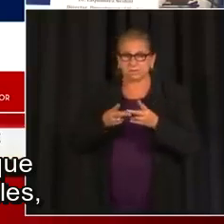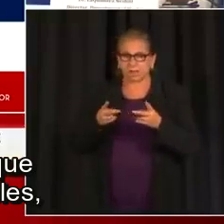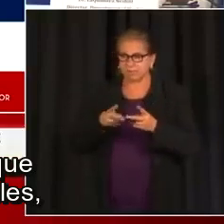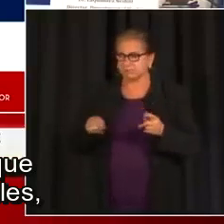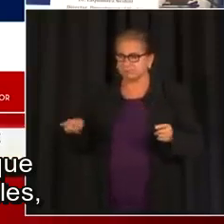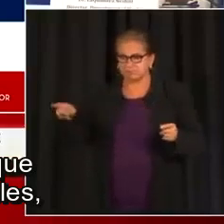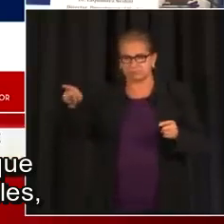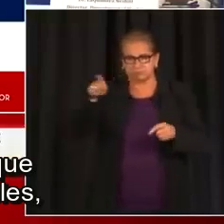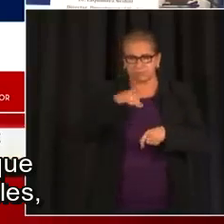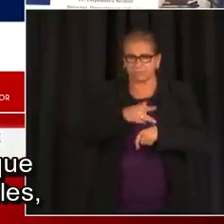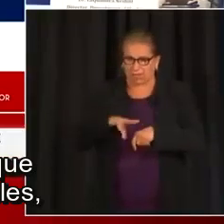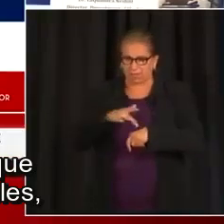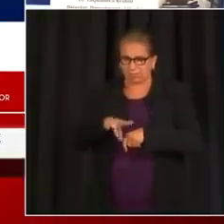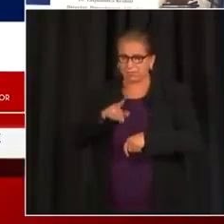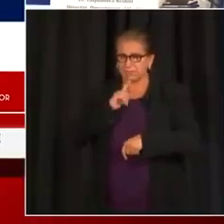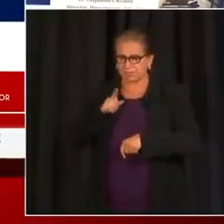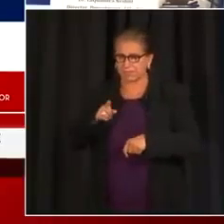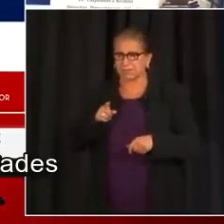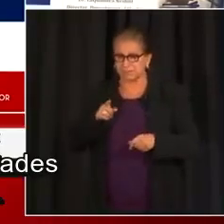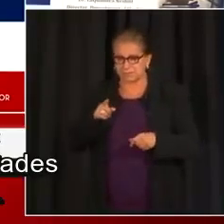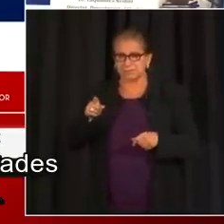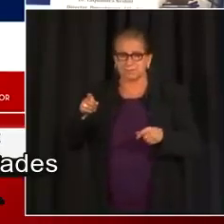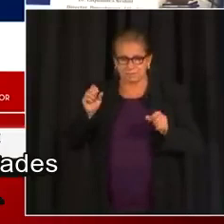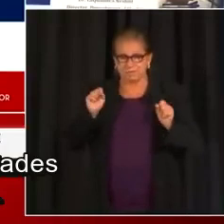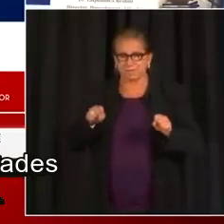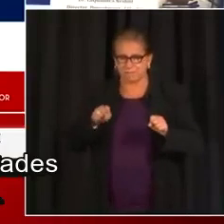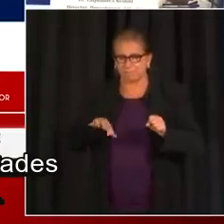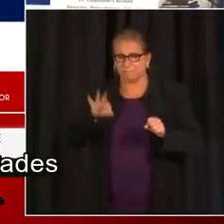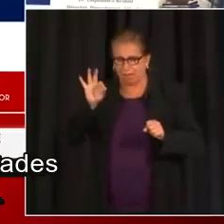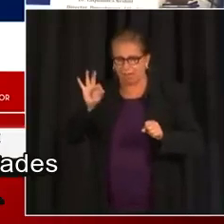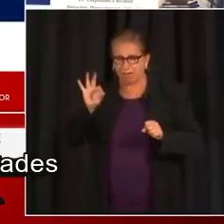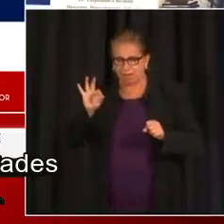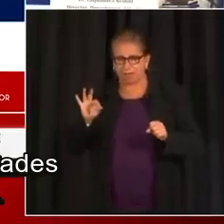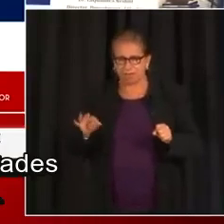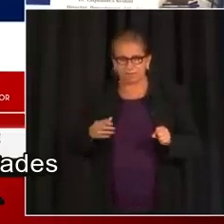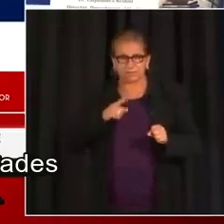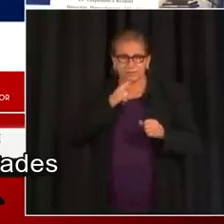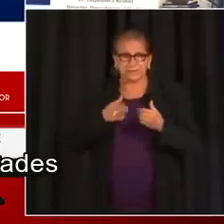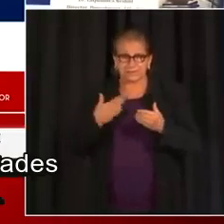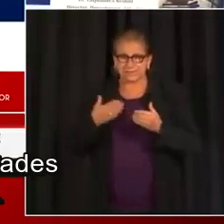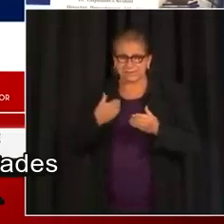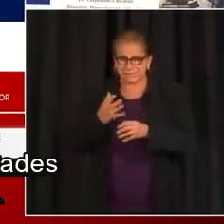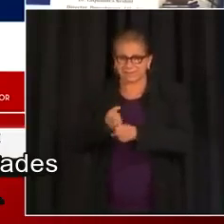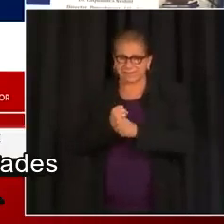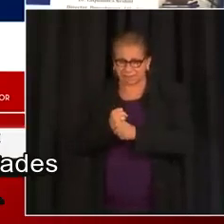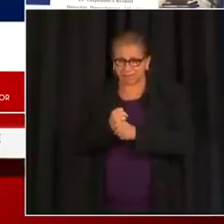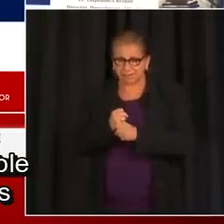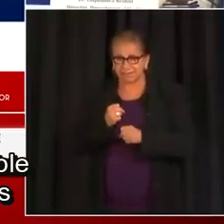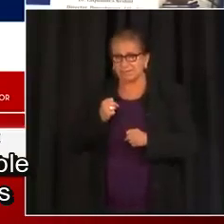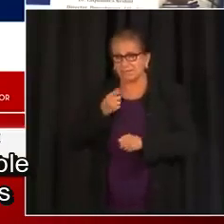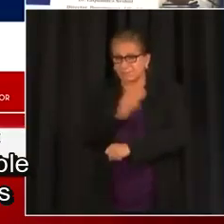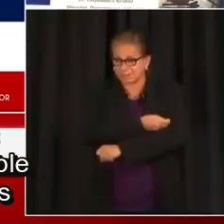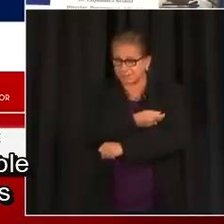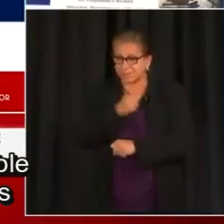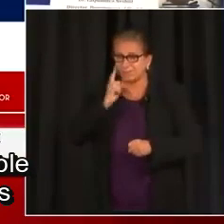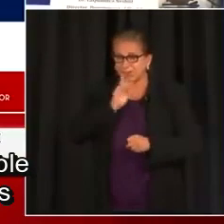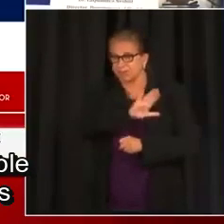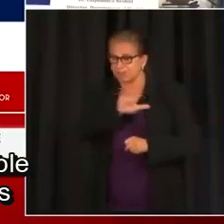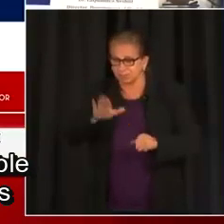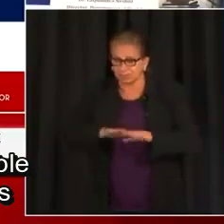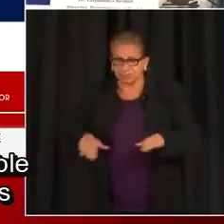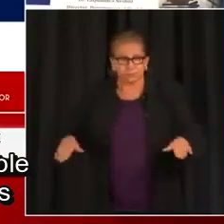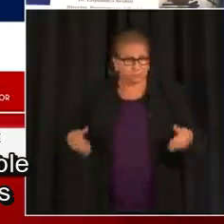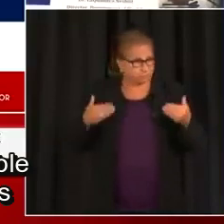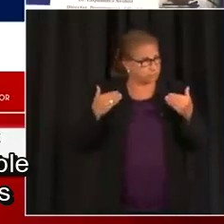horarios son bastante flexibles, así que podremos cumplir con las necesidades de las familias trabajadoras y va a ser lo más conveniente